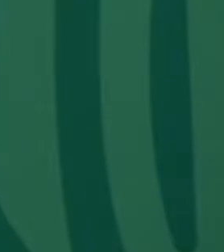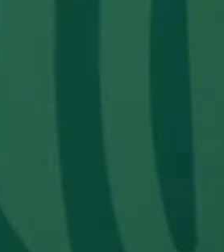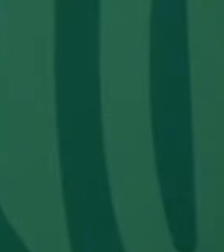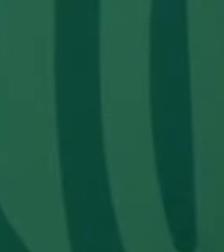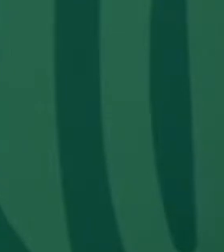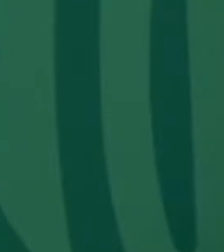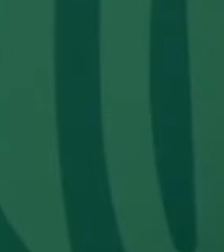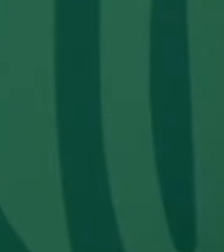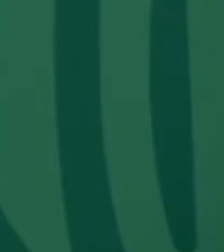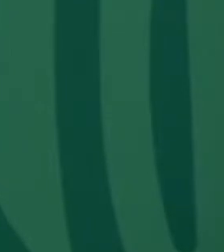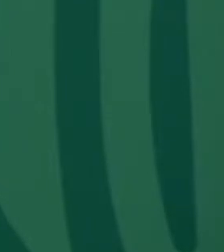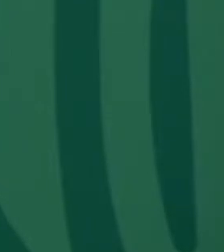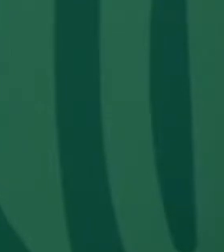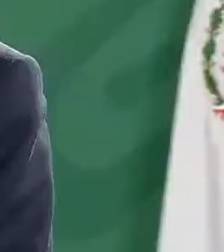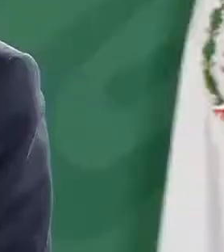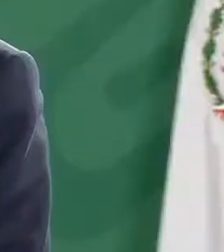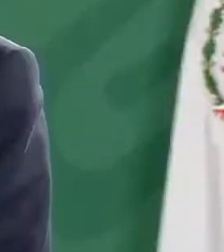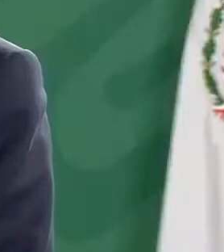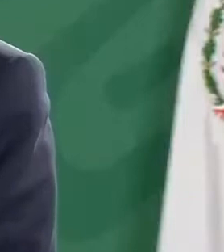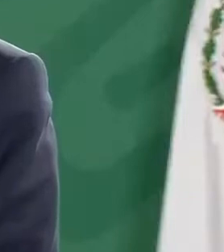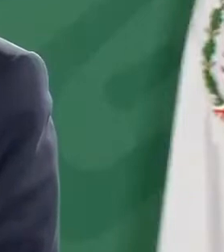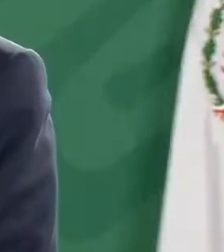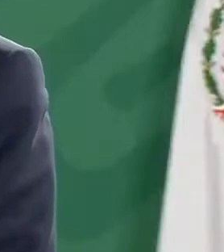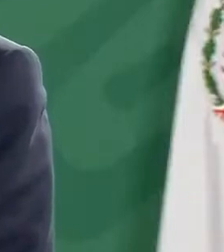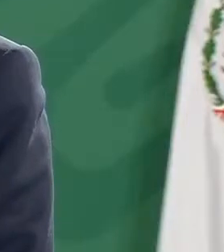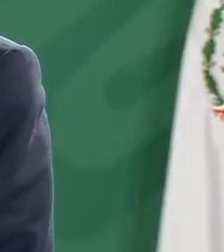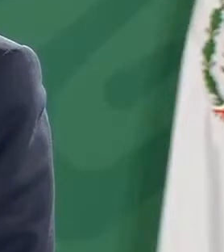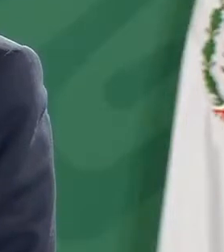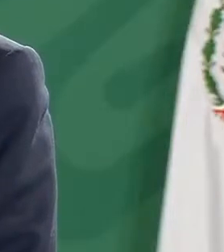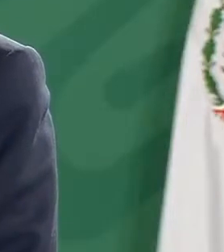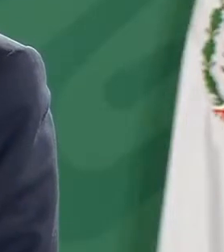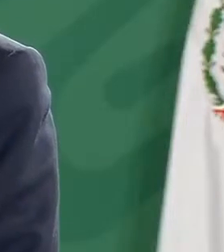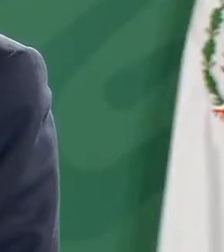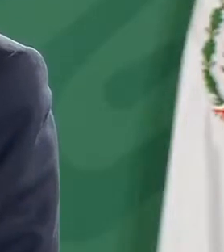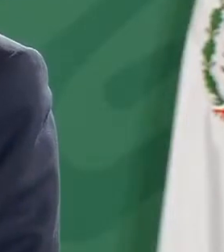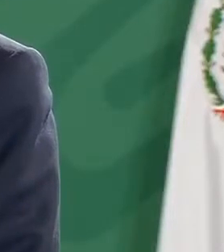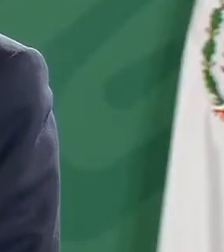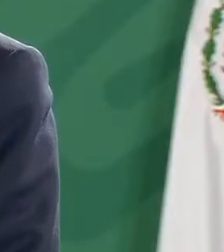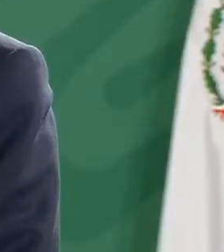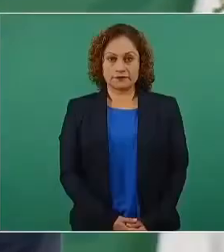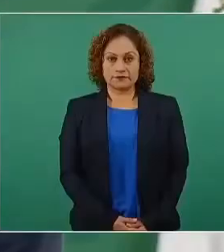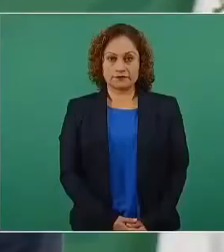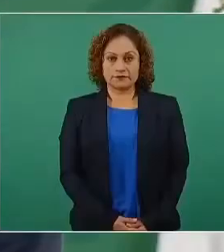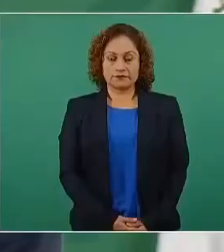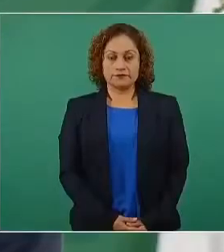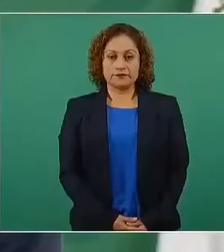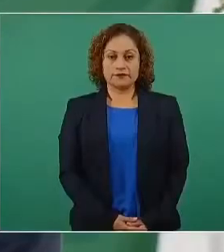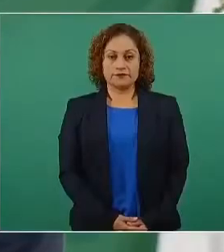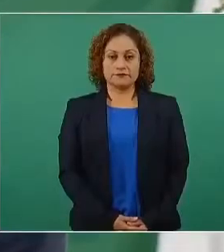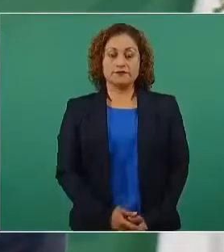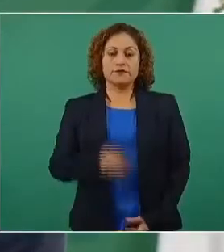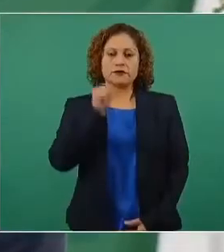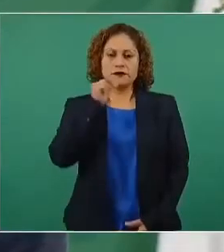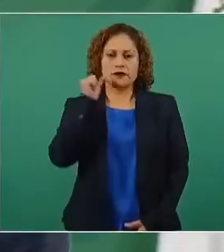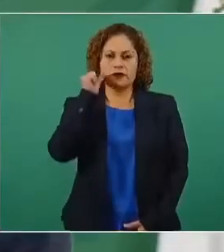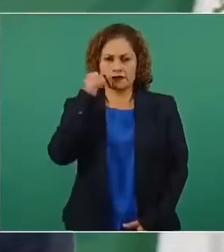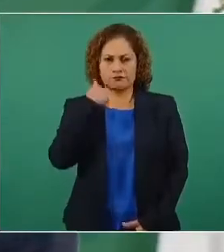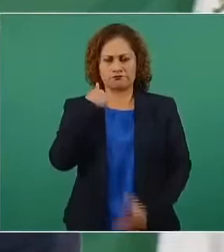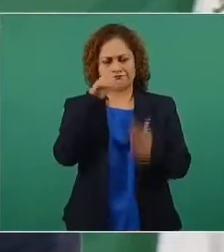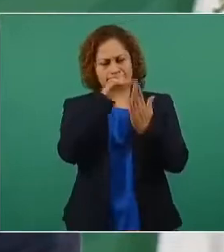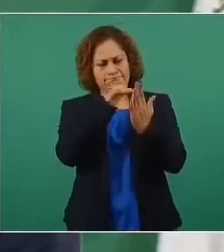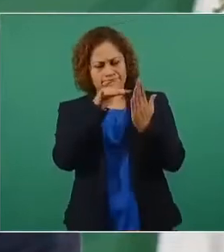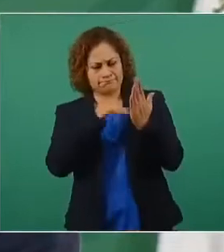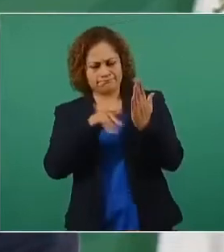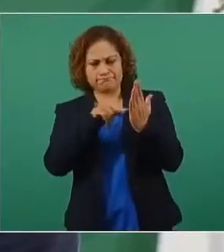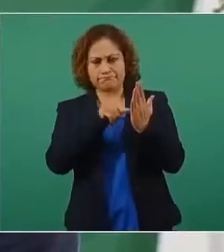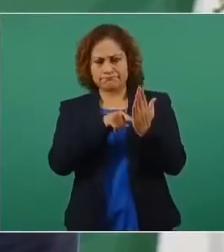como sentencia, del dueño directivo de una